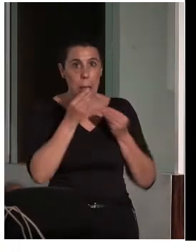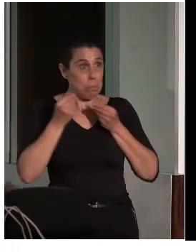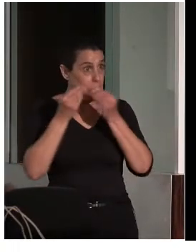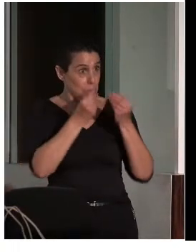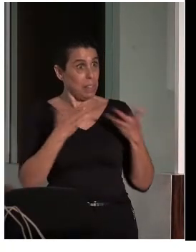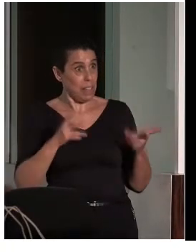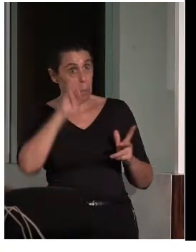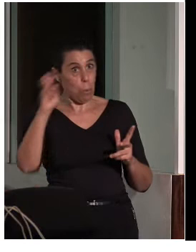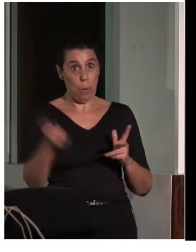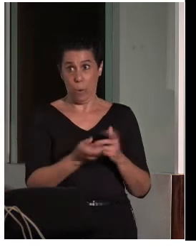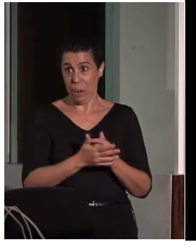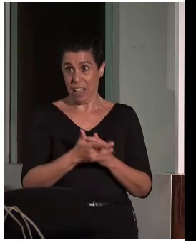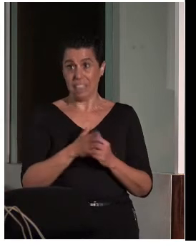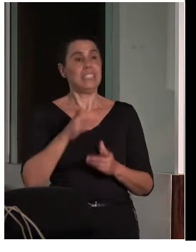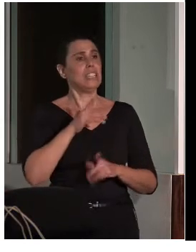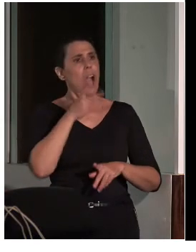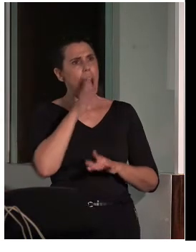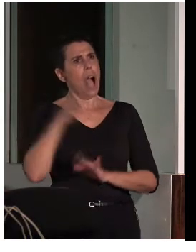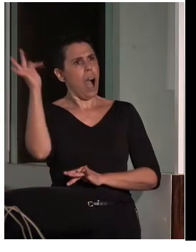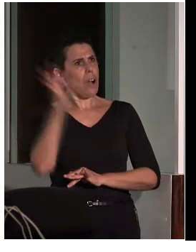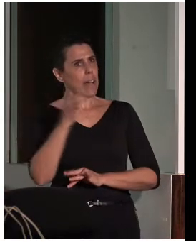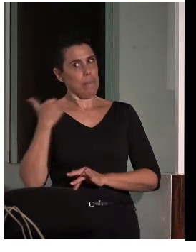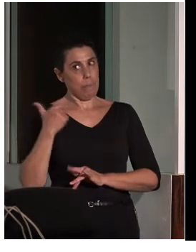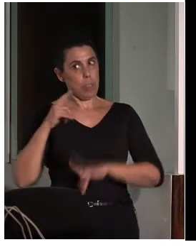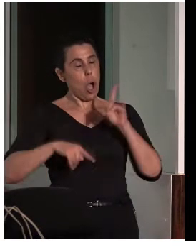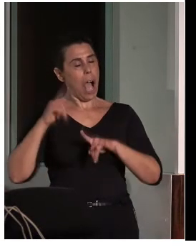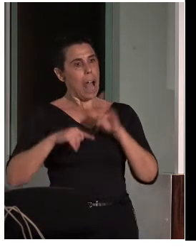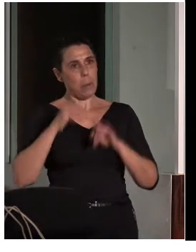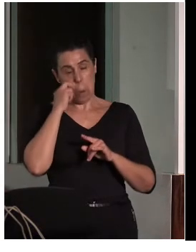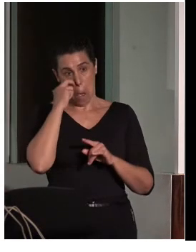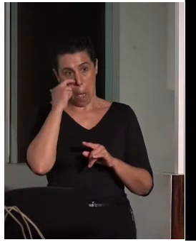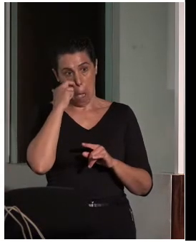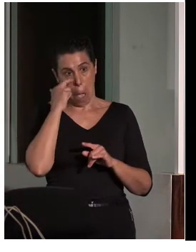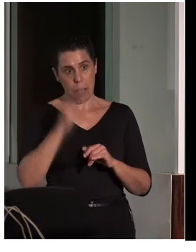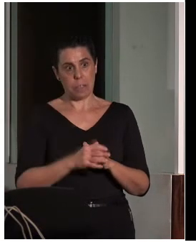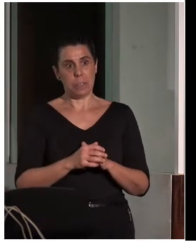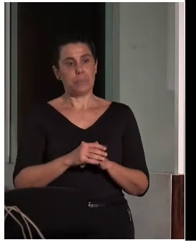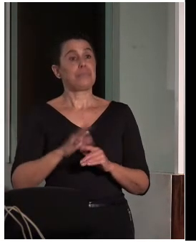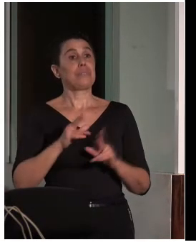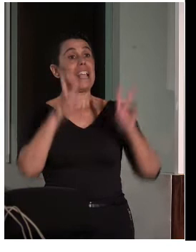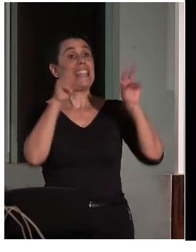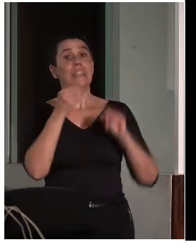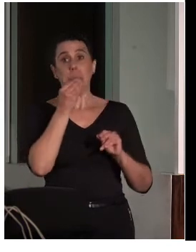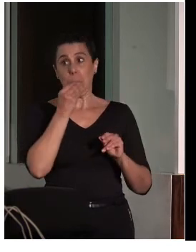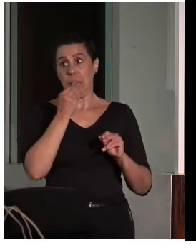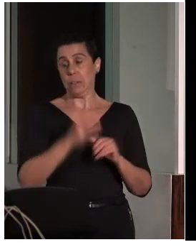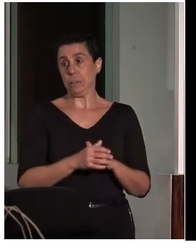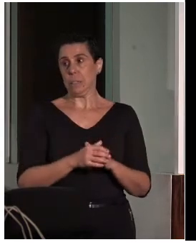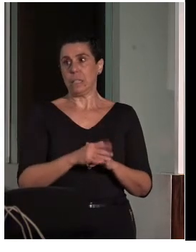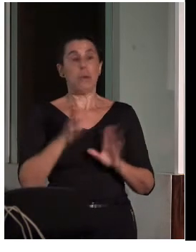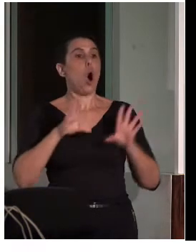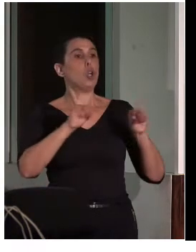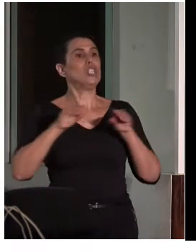yo he traído varios vídeos, que a lo mejor os pongo alguno, como este es del comestible, por ejemplo, o el